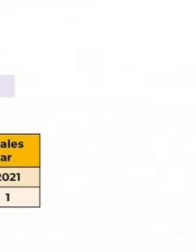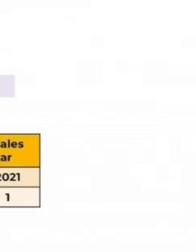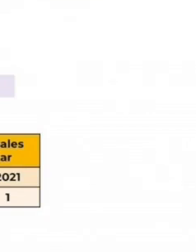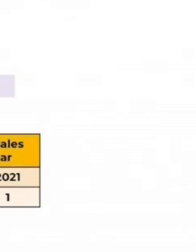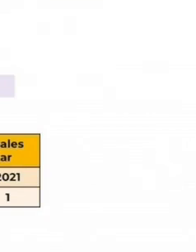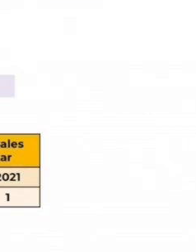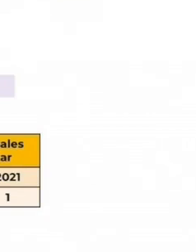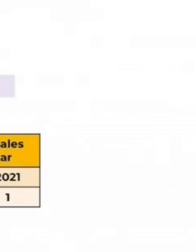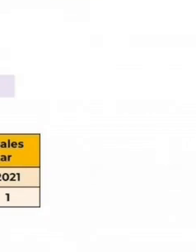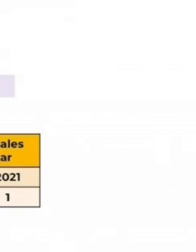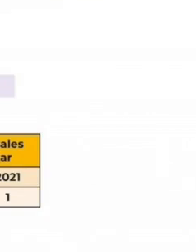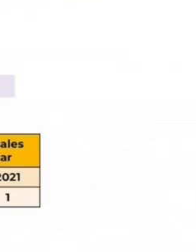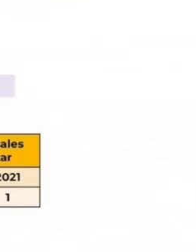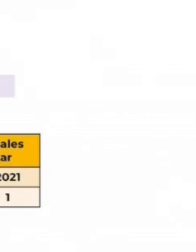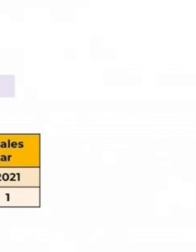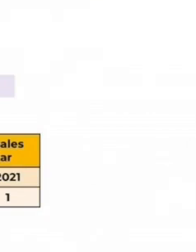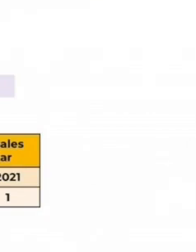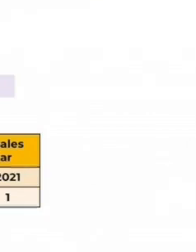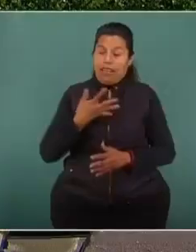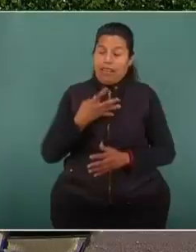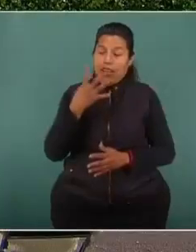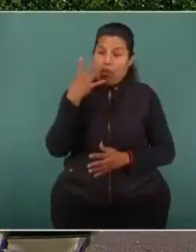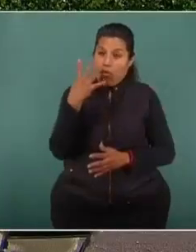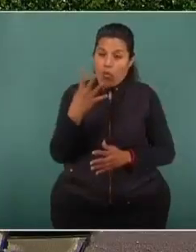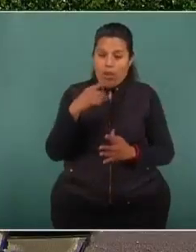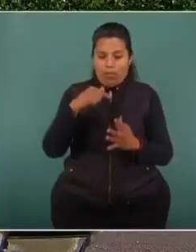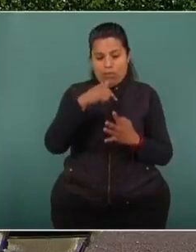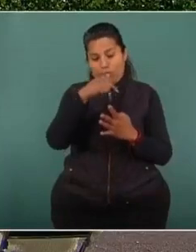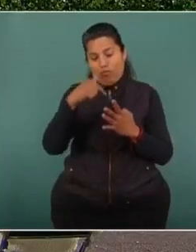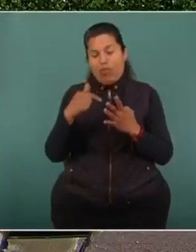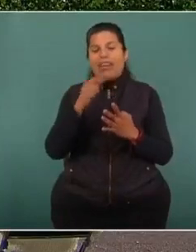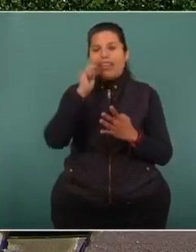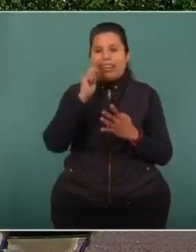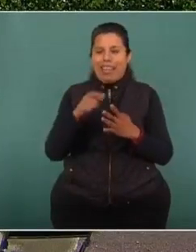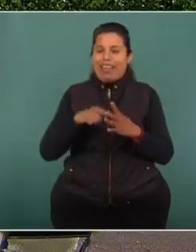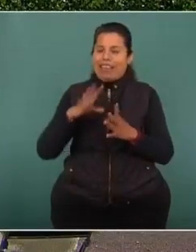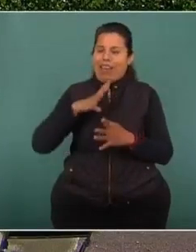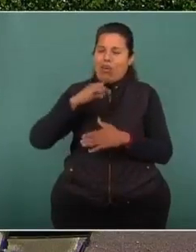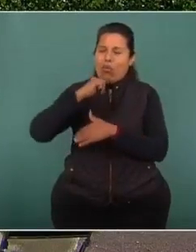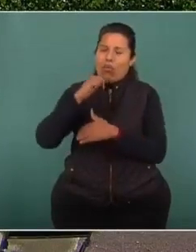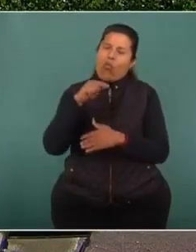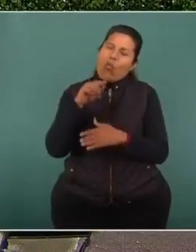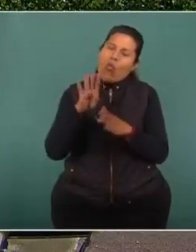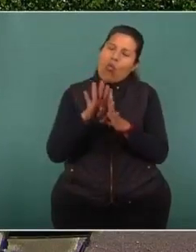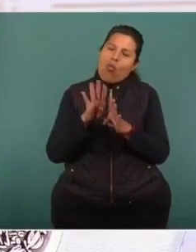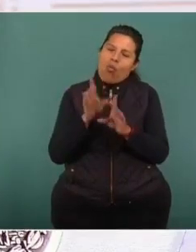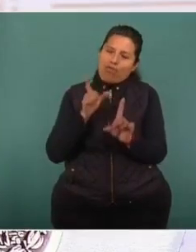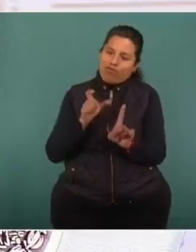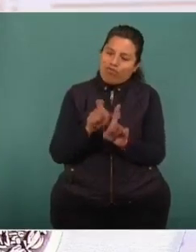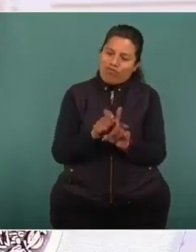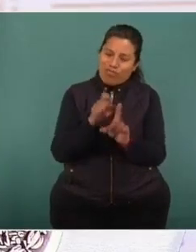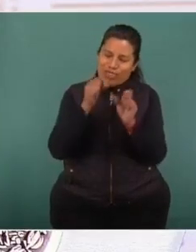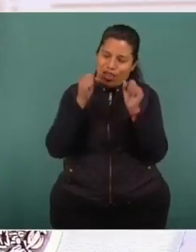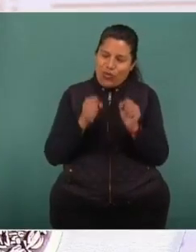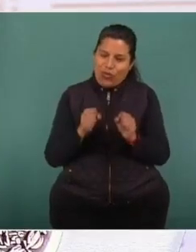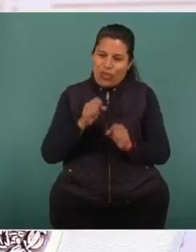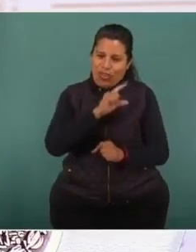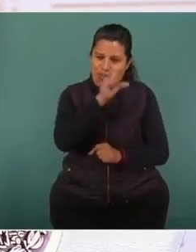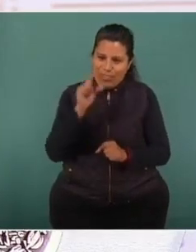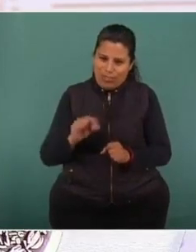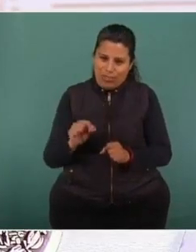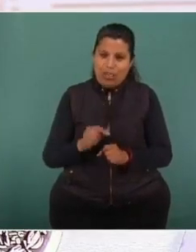operando. Existen cuatro coordinaciones regionales de la Guardia Nacional. En el 2021 se van a